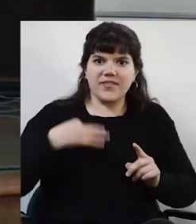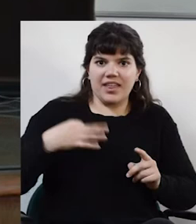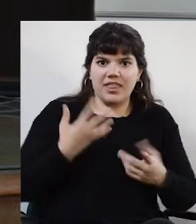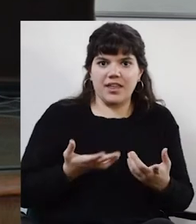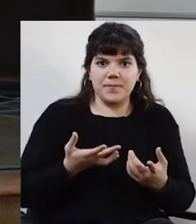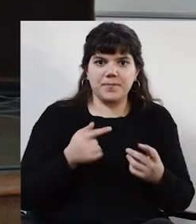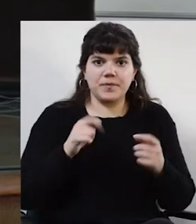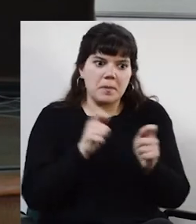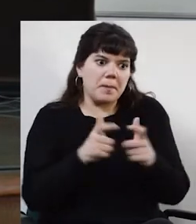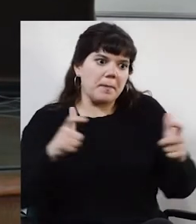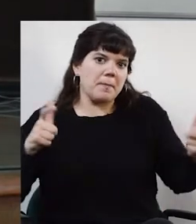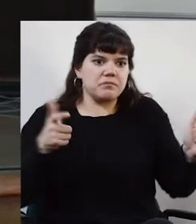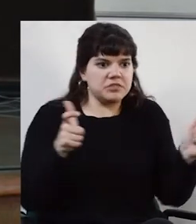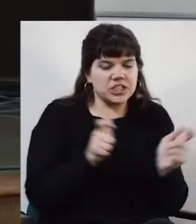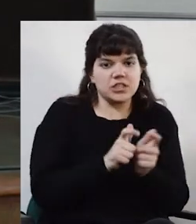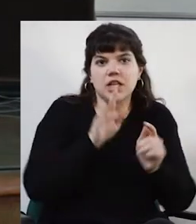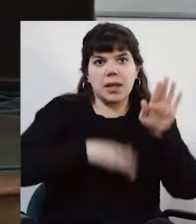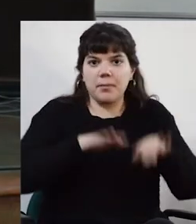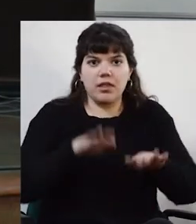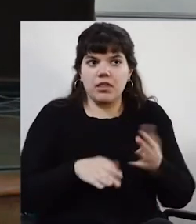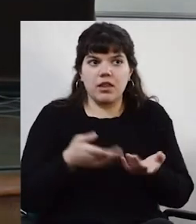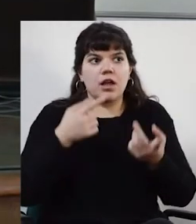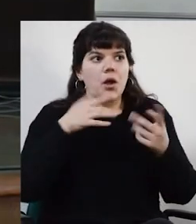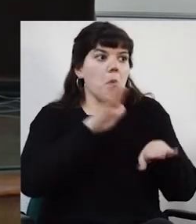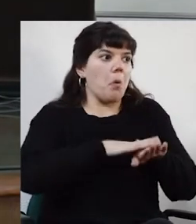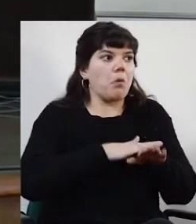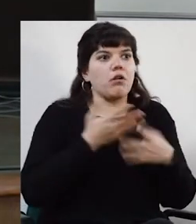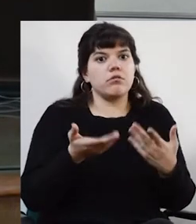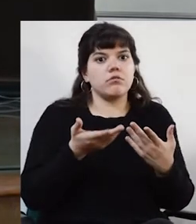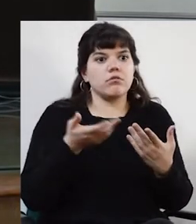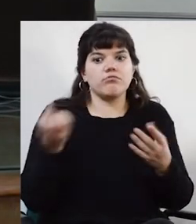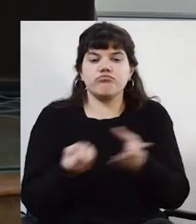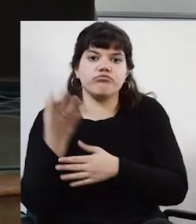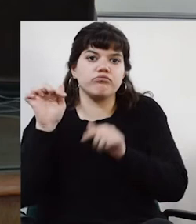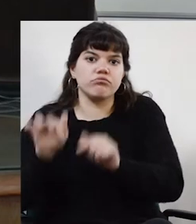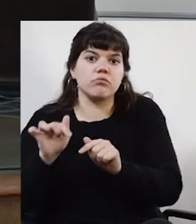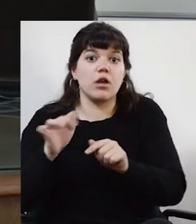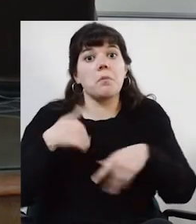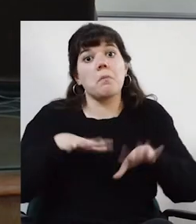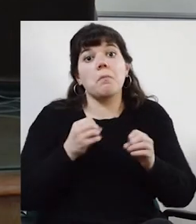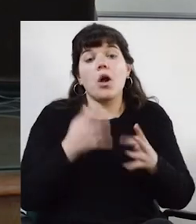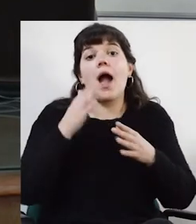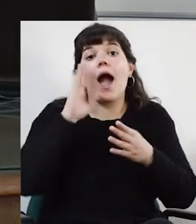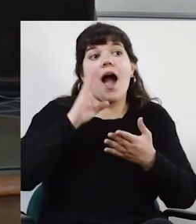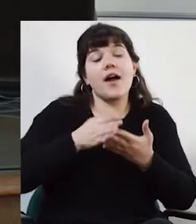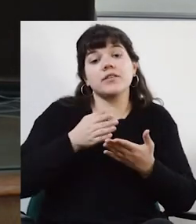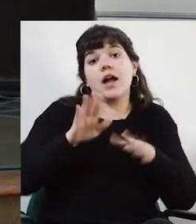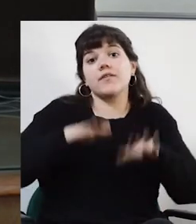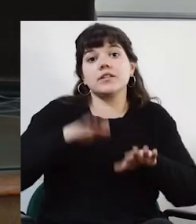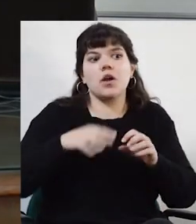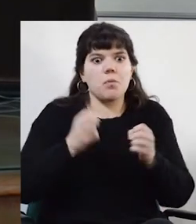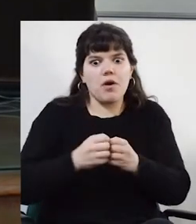como que se agrandan, se achican, bueno, de repente geman, o sea, porque claro, cuando algo se vuelve muy grande